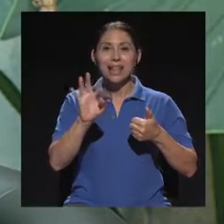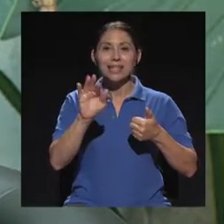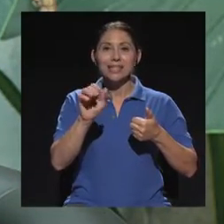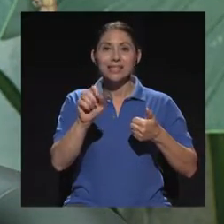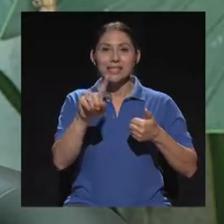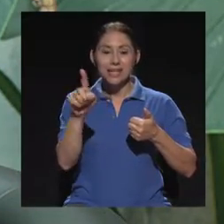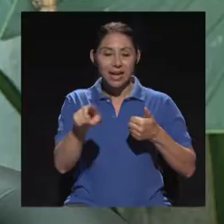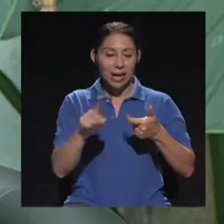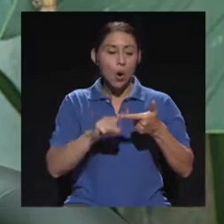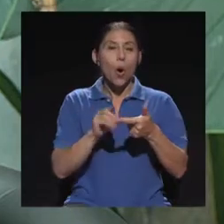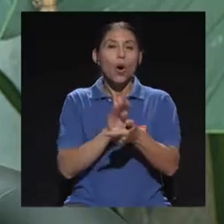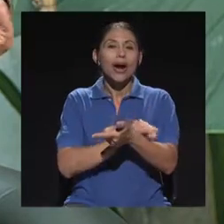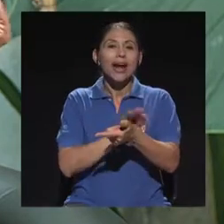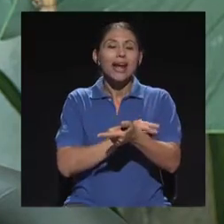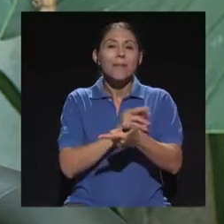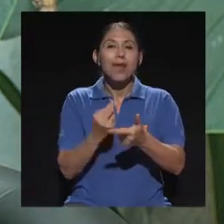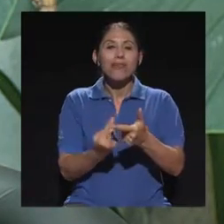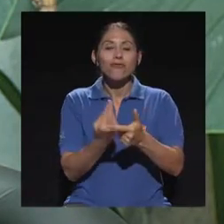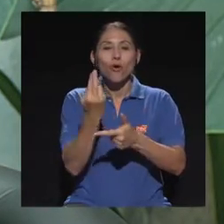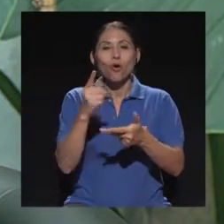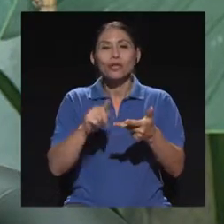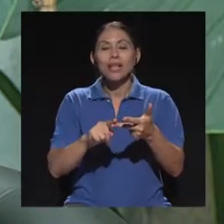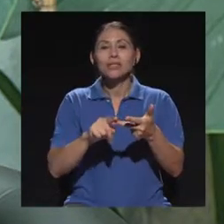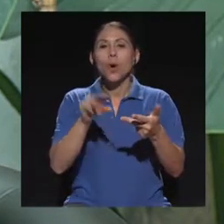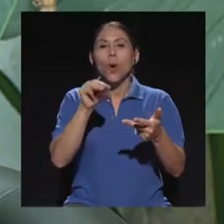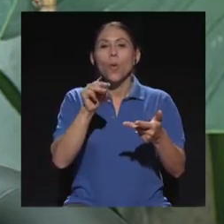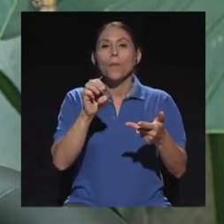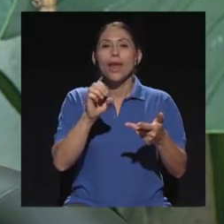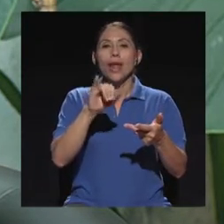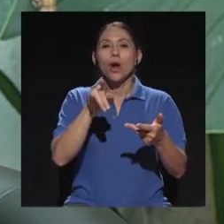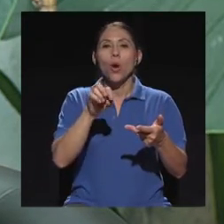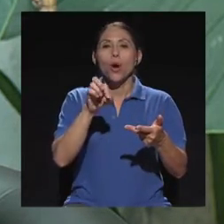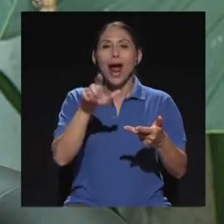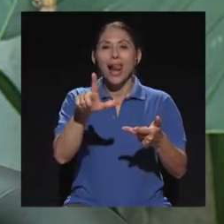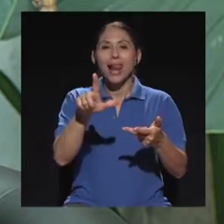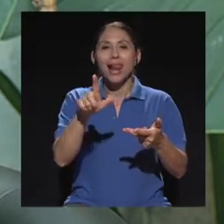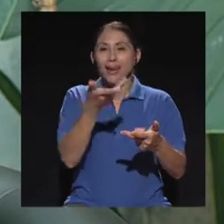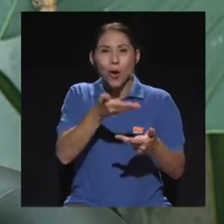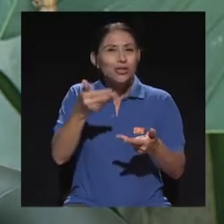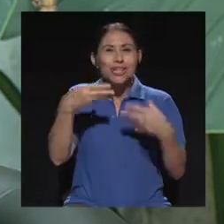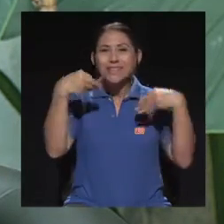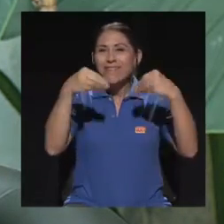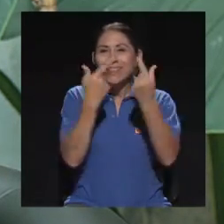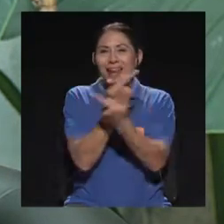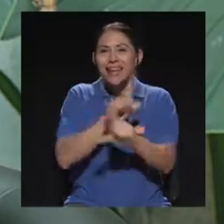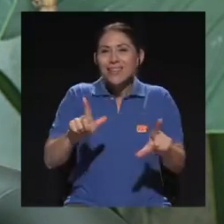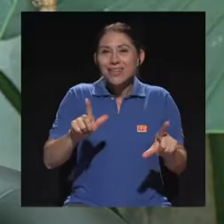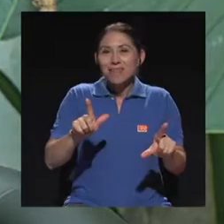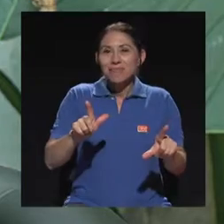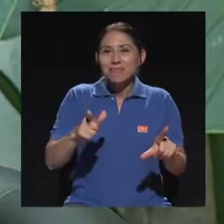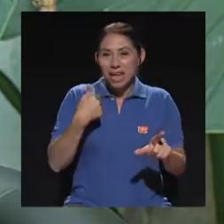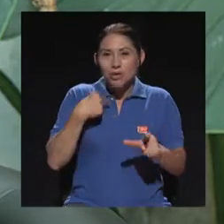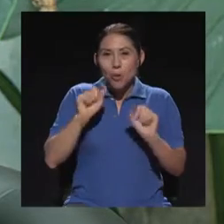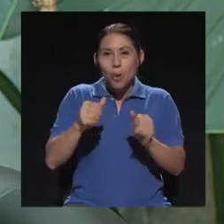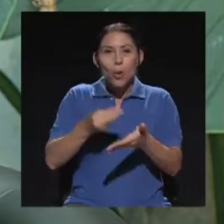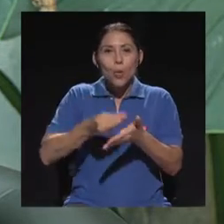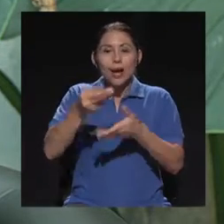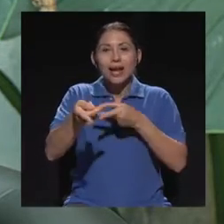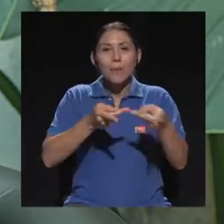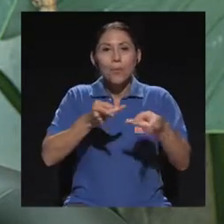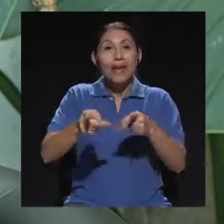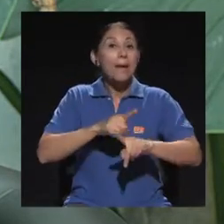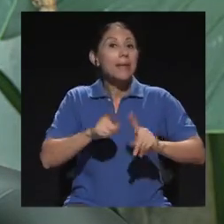que yo pueda ir a comprar en una pulpería, por decirlo de alguna forma. No deben utilizarse, y eso sí es importantísimo,